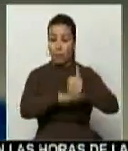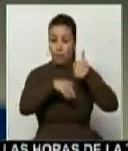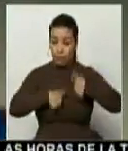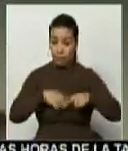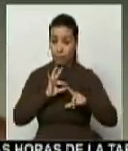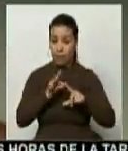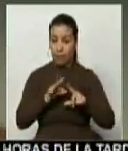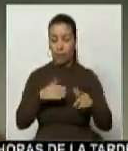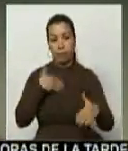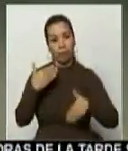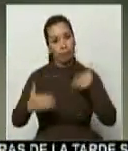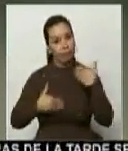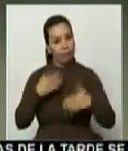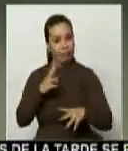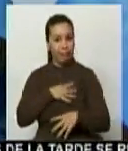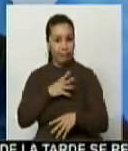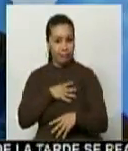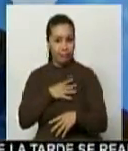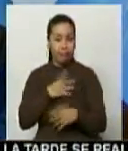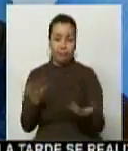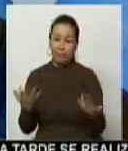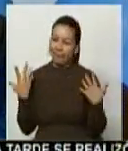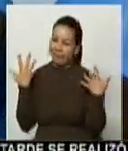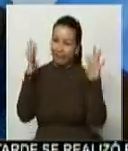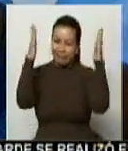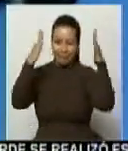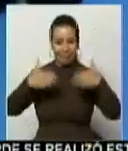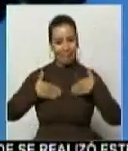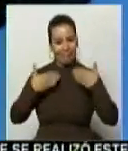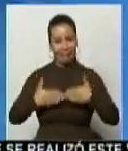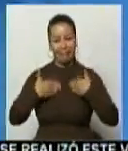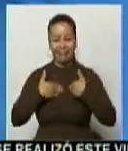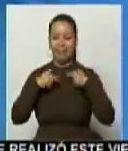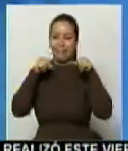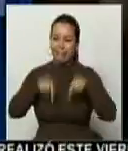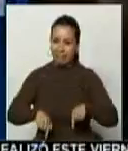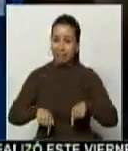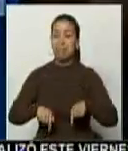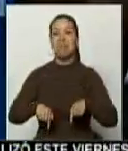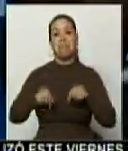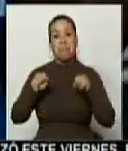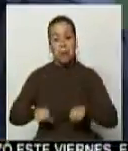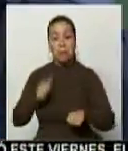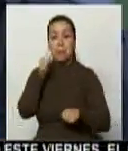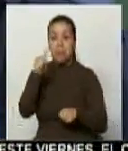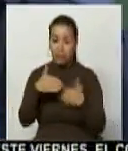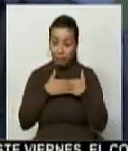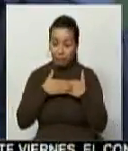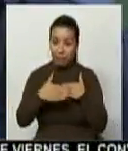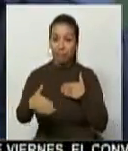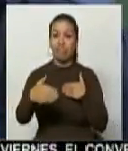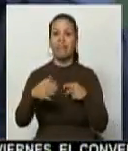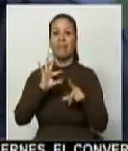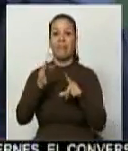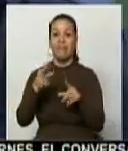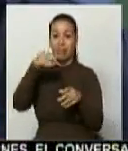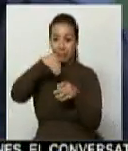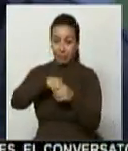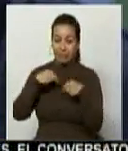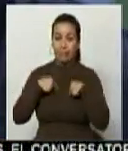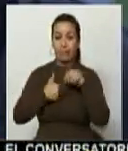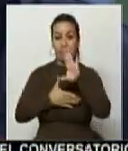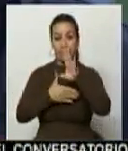canal, estamos muy contentos y celebramos enormemente que podamos en la actualidad pertenecer a esta parrilla